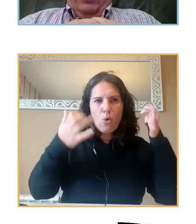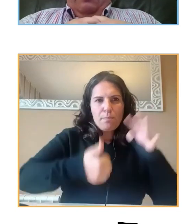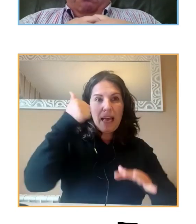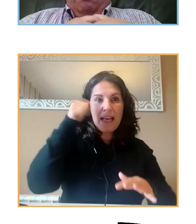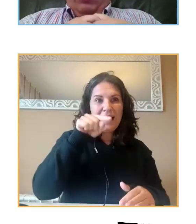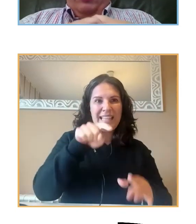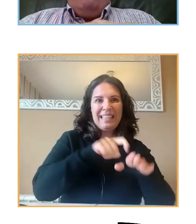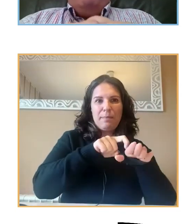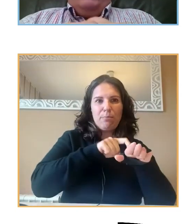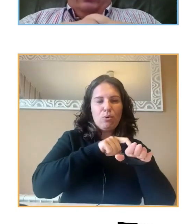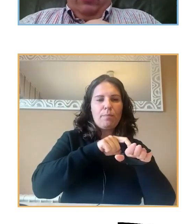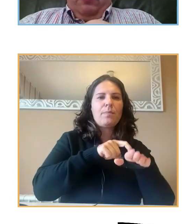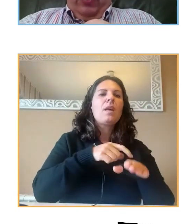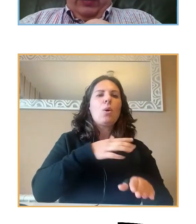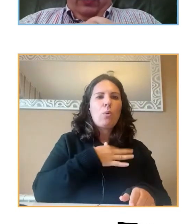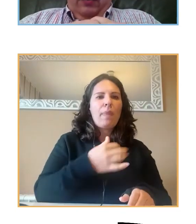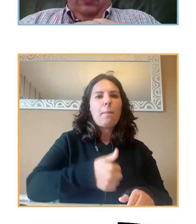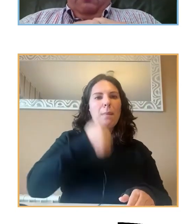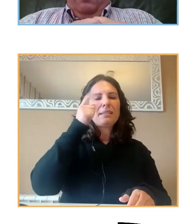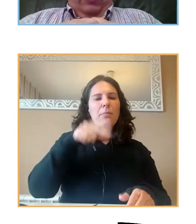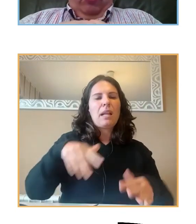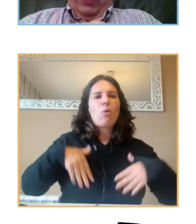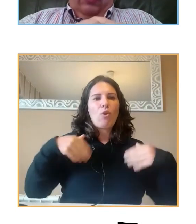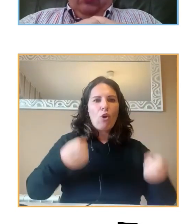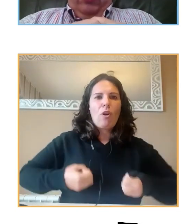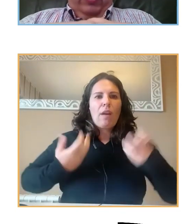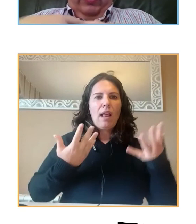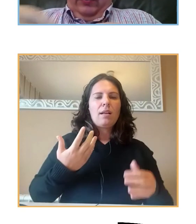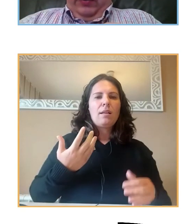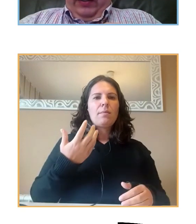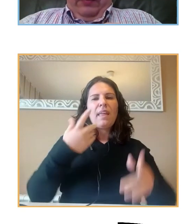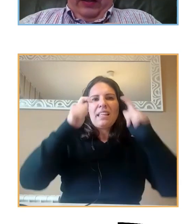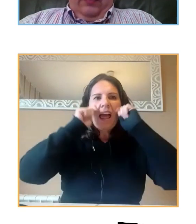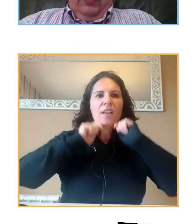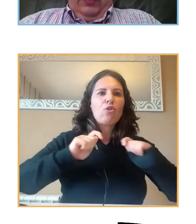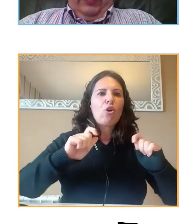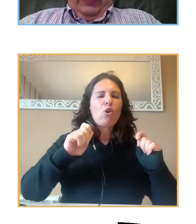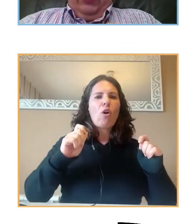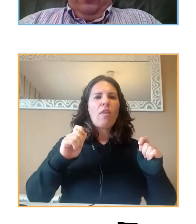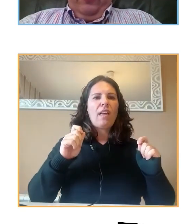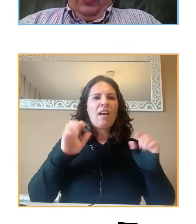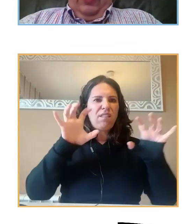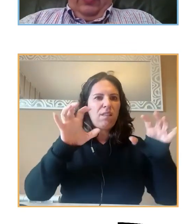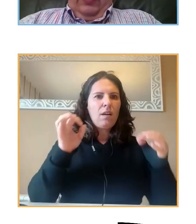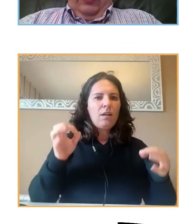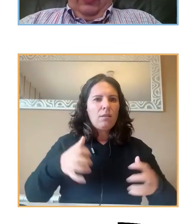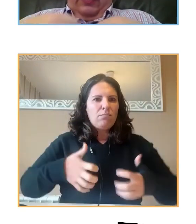que haya mayores manifestaciones emocionales, por ejemplo, de llantos, de irritabilidad, en este caso.